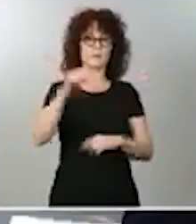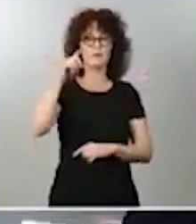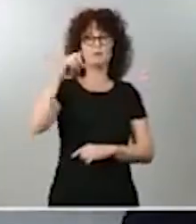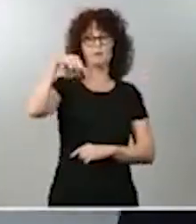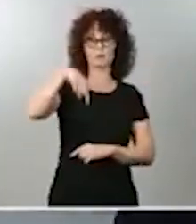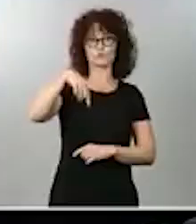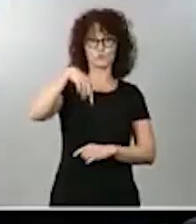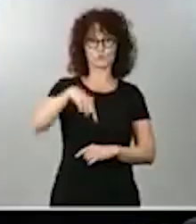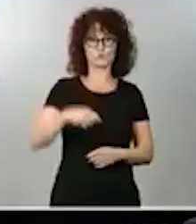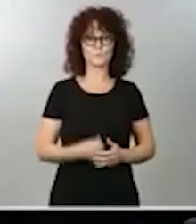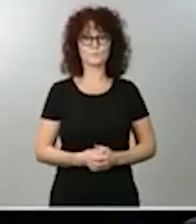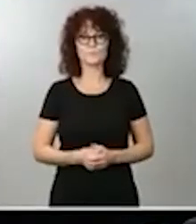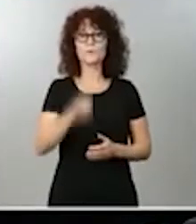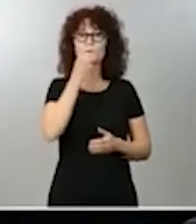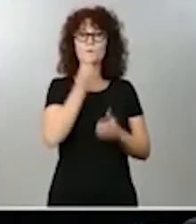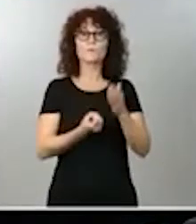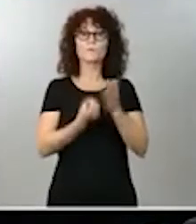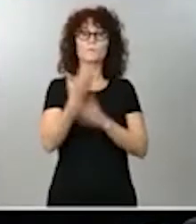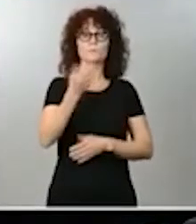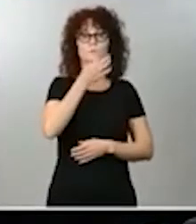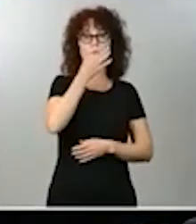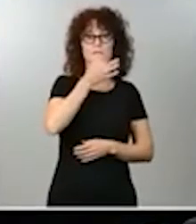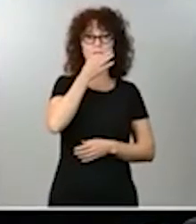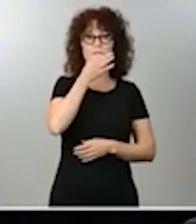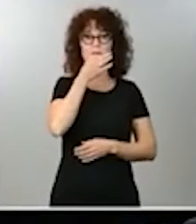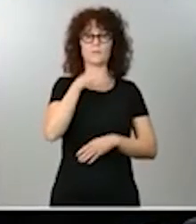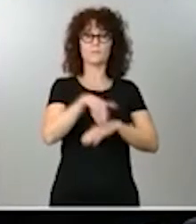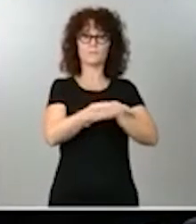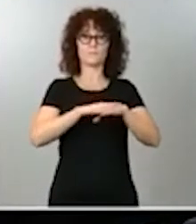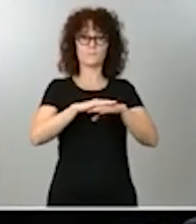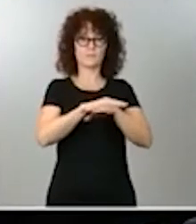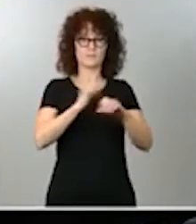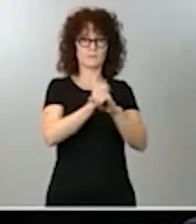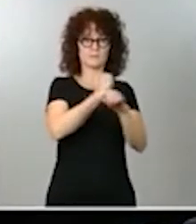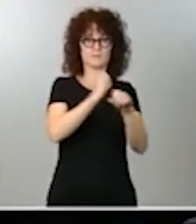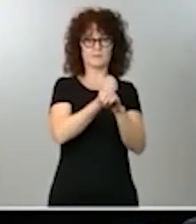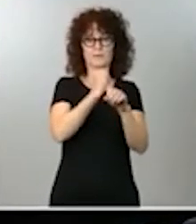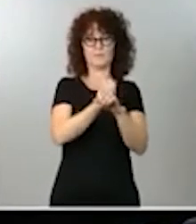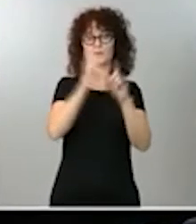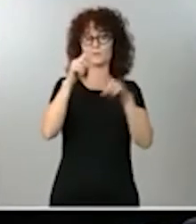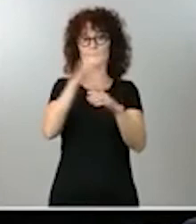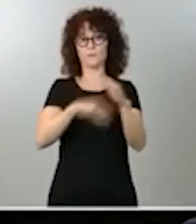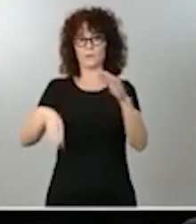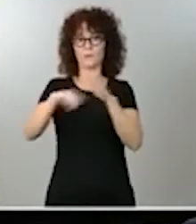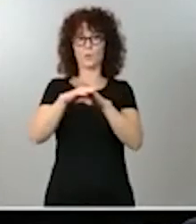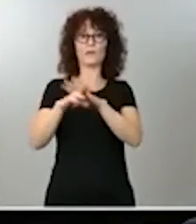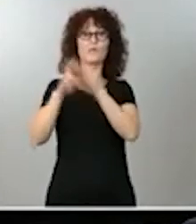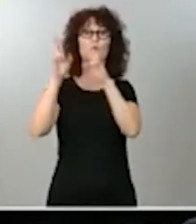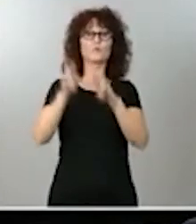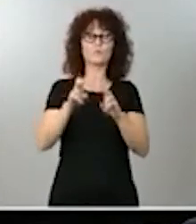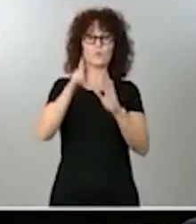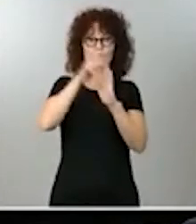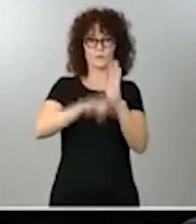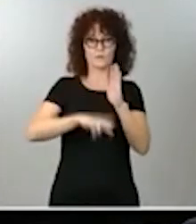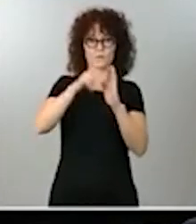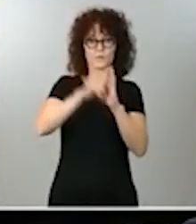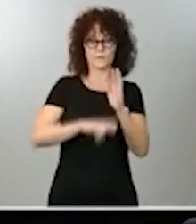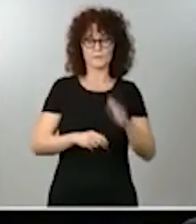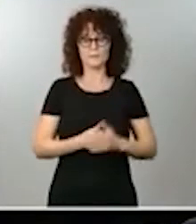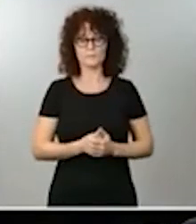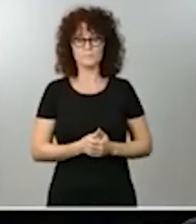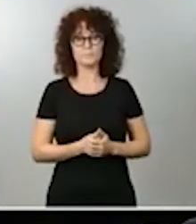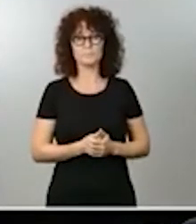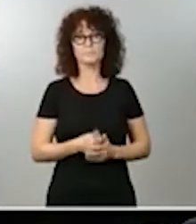Buenas días, buenas tardes para las ministras de Trabajo y de Igualdad sobre la nueva normativa. Me gustaría saber